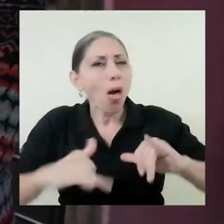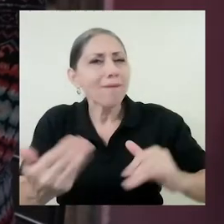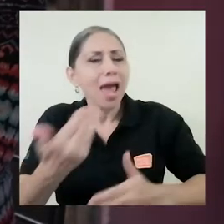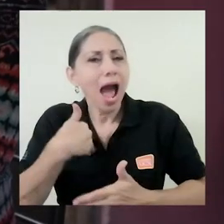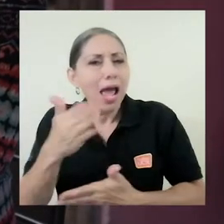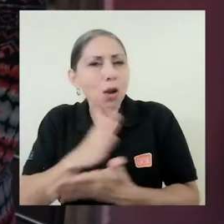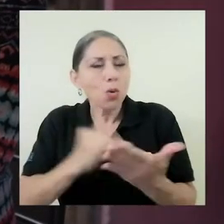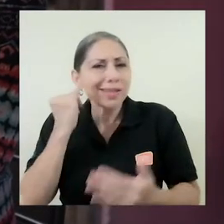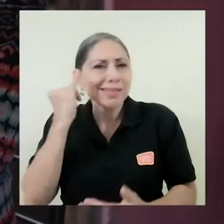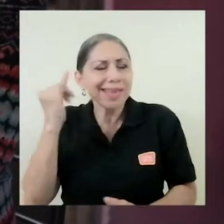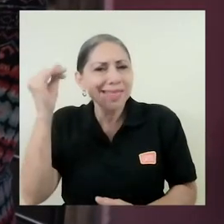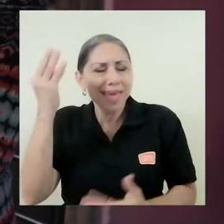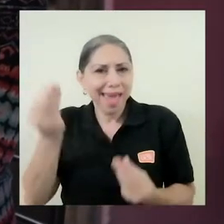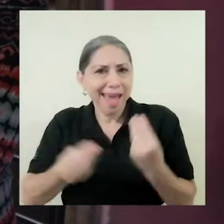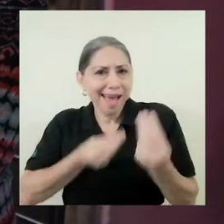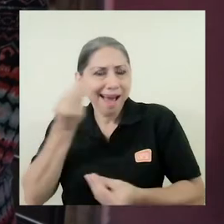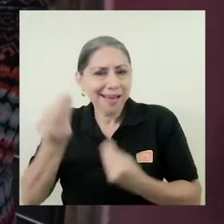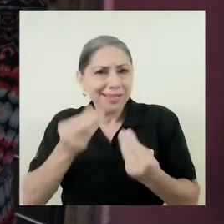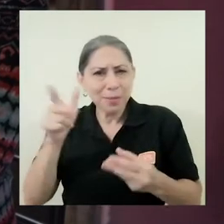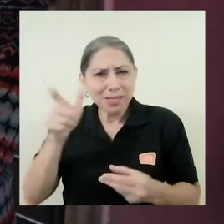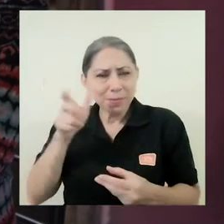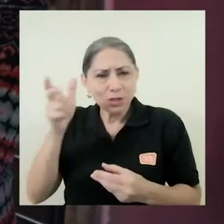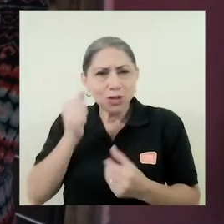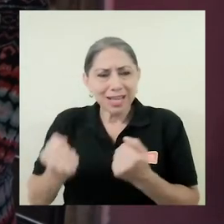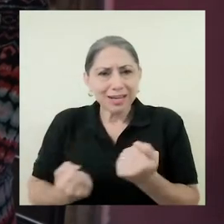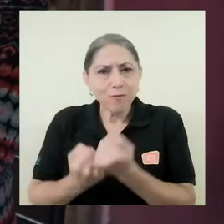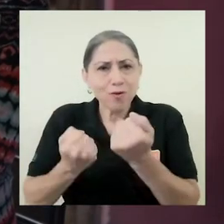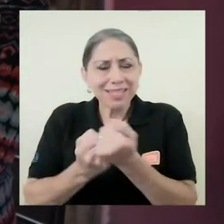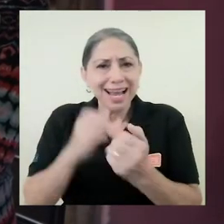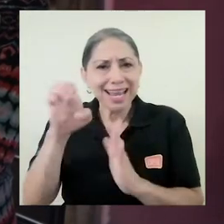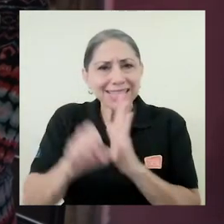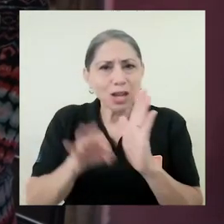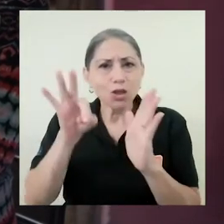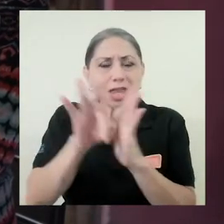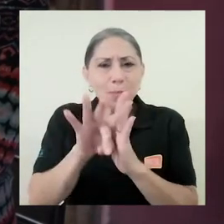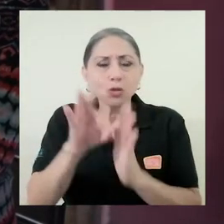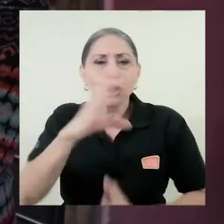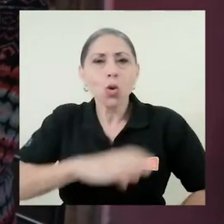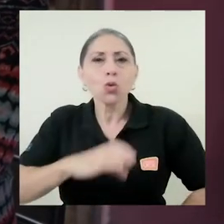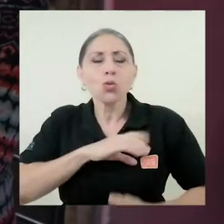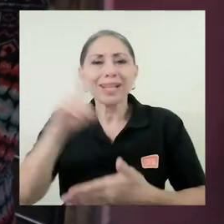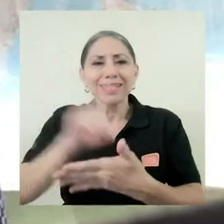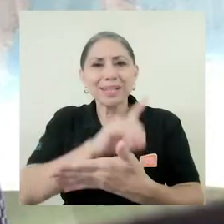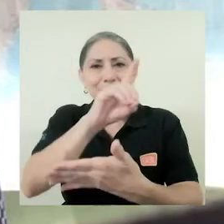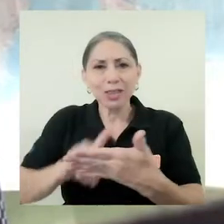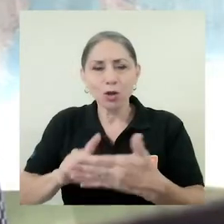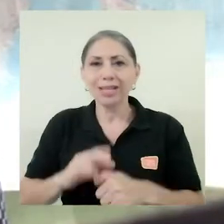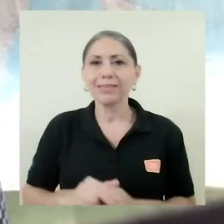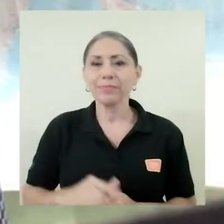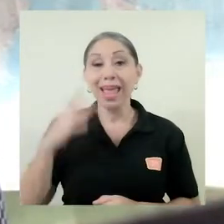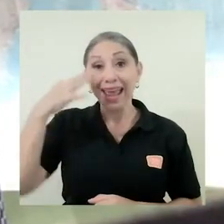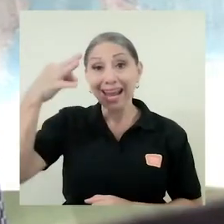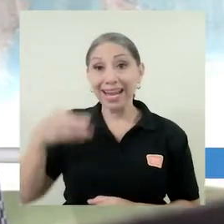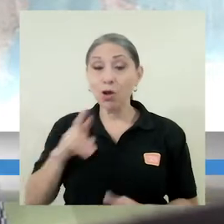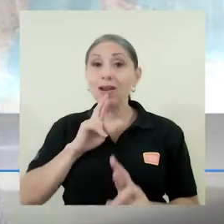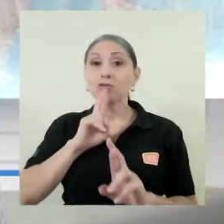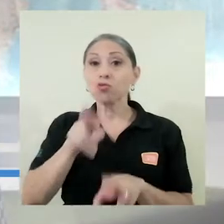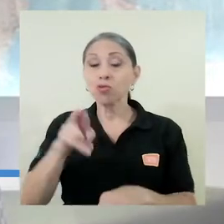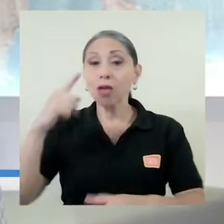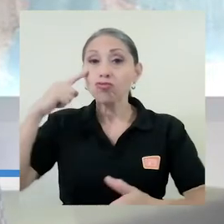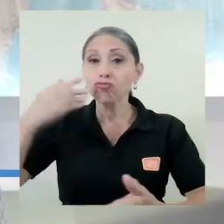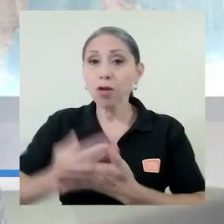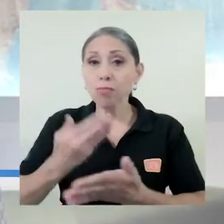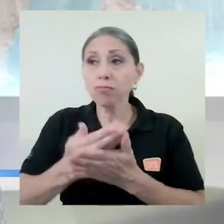percepciones que refuerzan estereotipos y conductas discriminatorias. Creo que los resultados son un reflejo